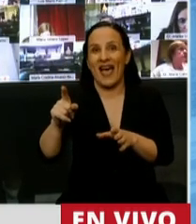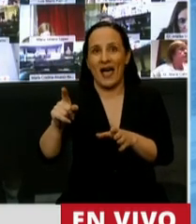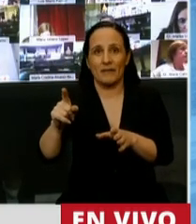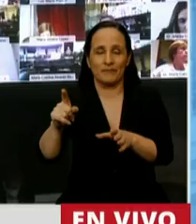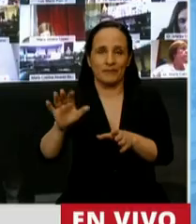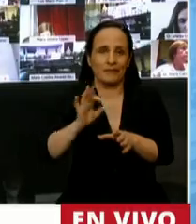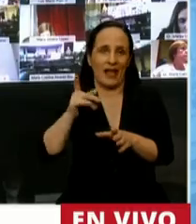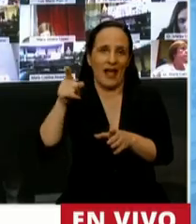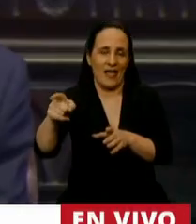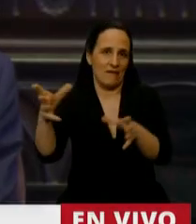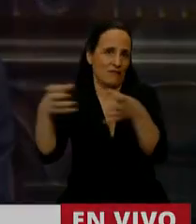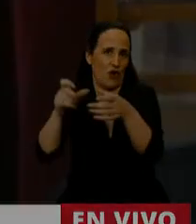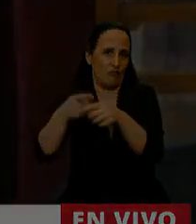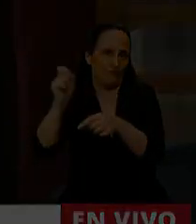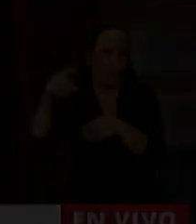gracias. Gracias, diputado.